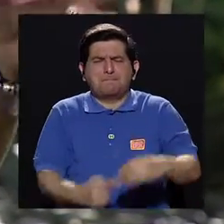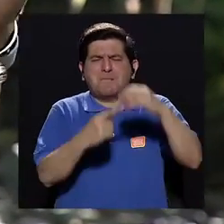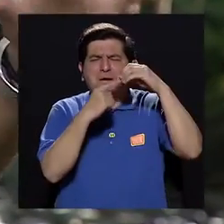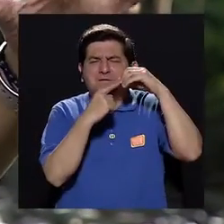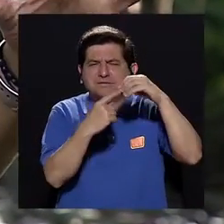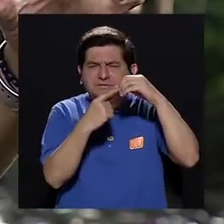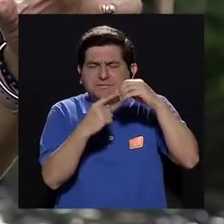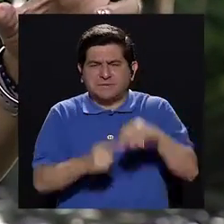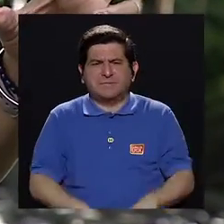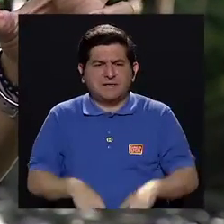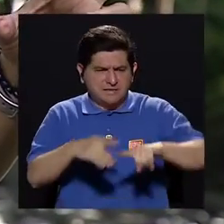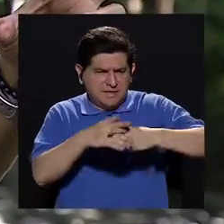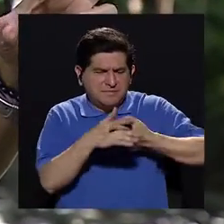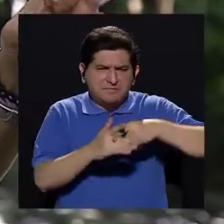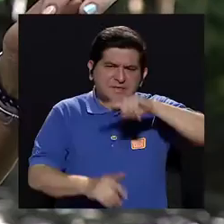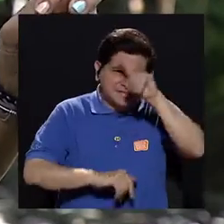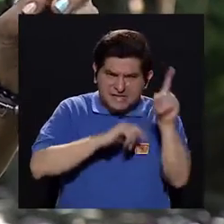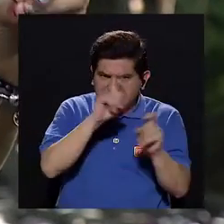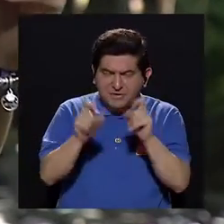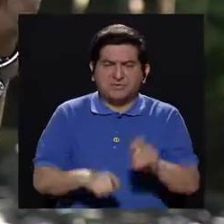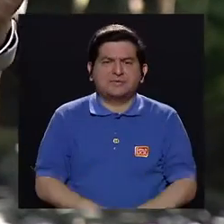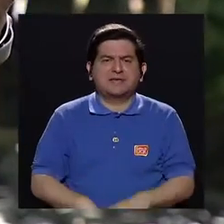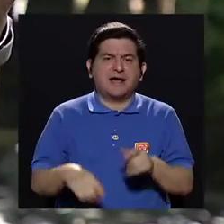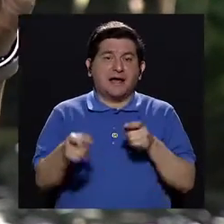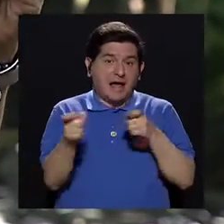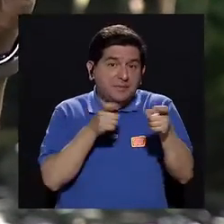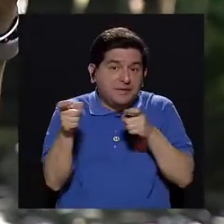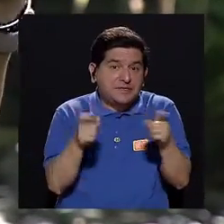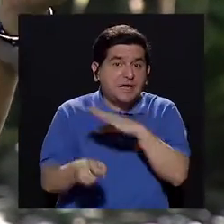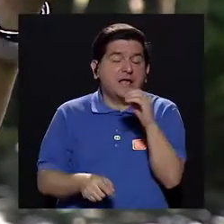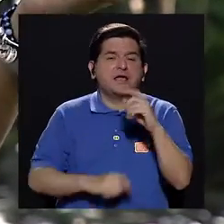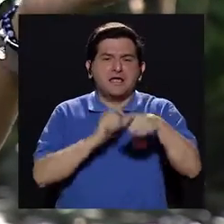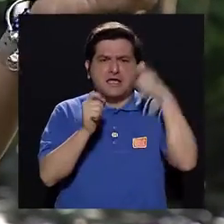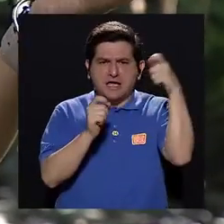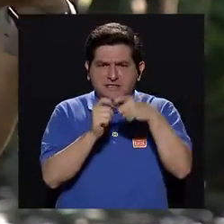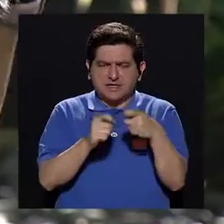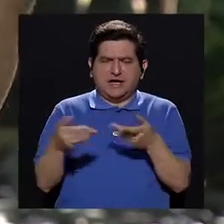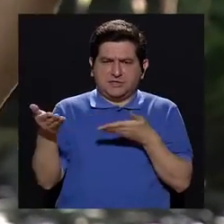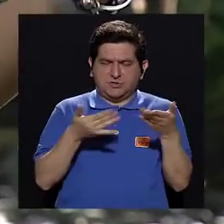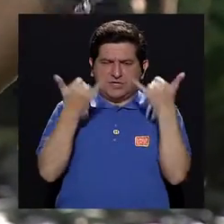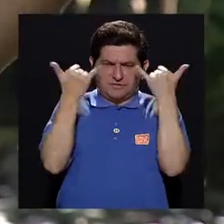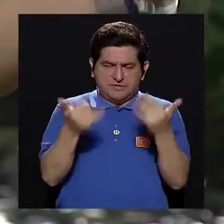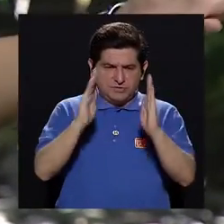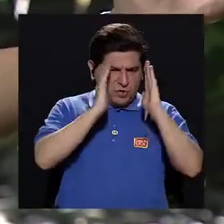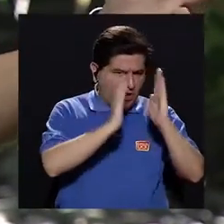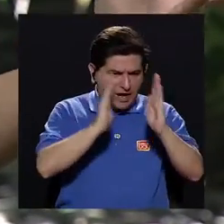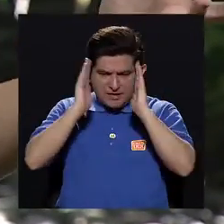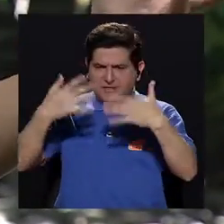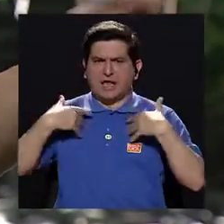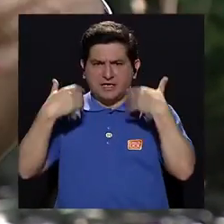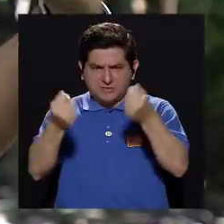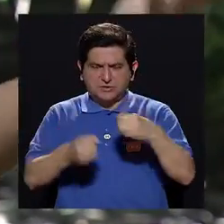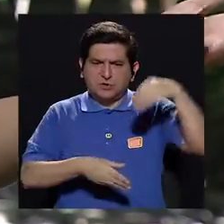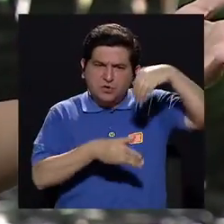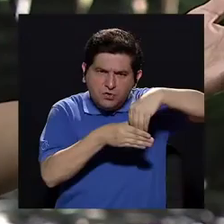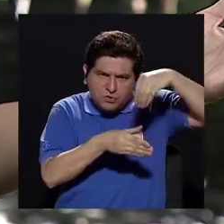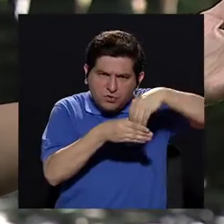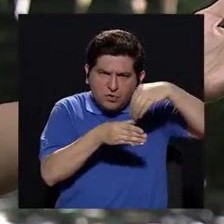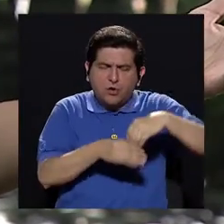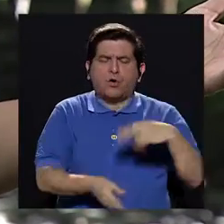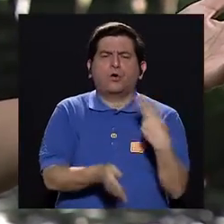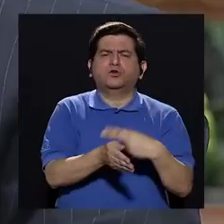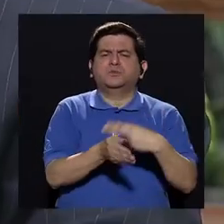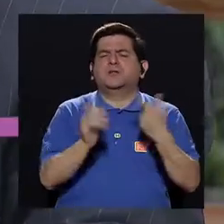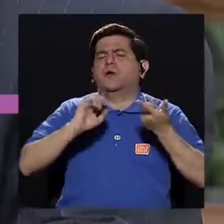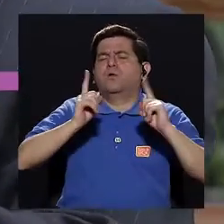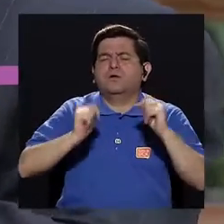principalmente, empecemos con las preguntas, administrativos y propiamente del servicio de la atención a la salud se compone un hospital?